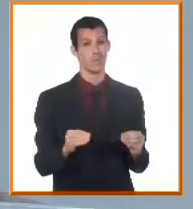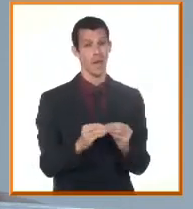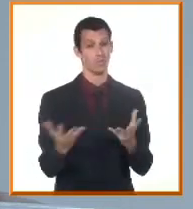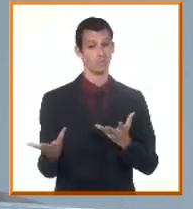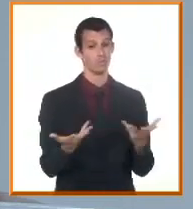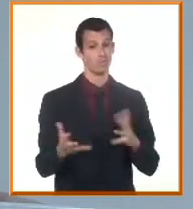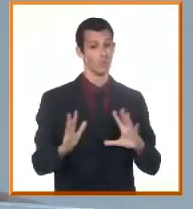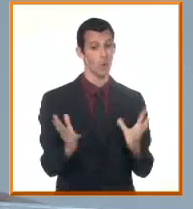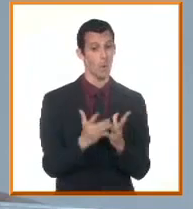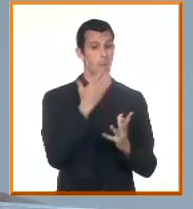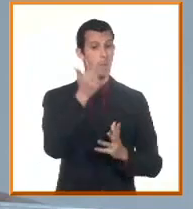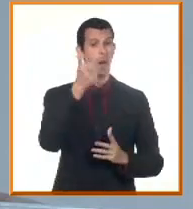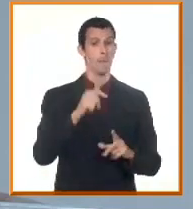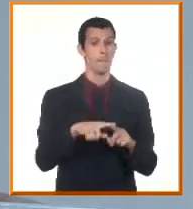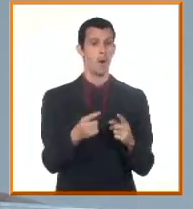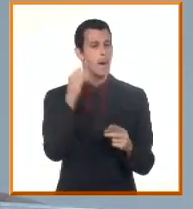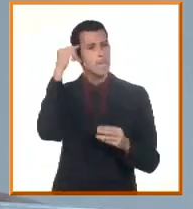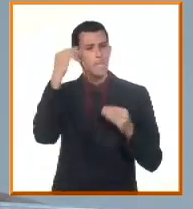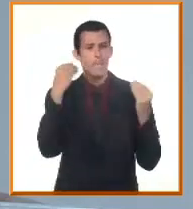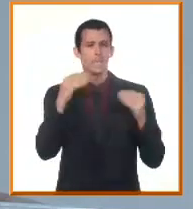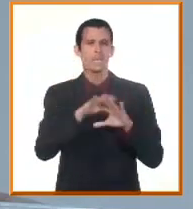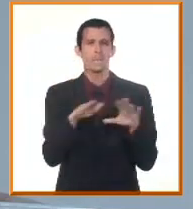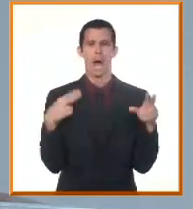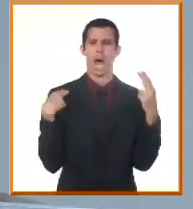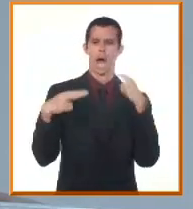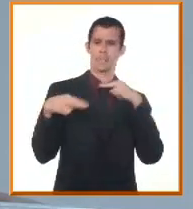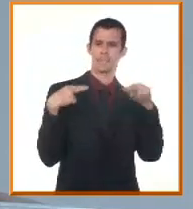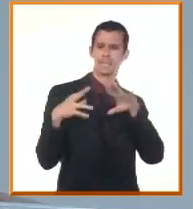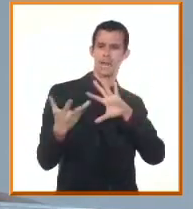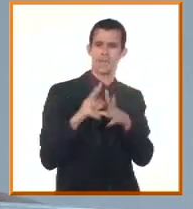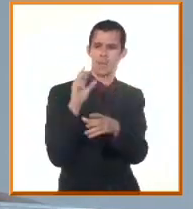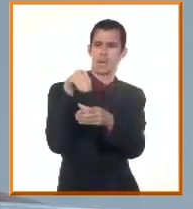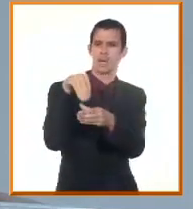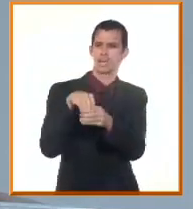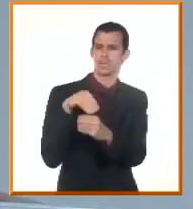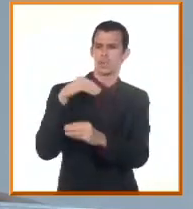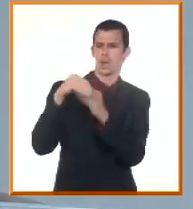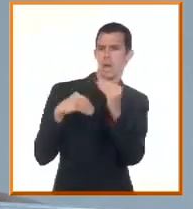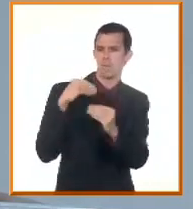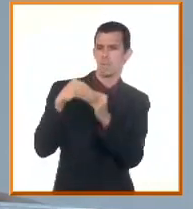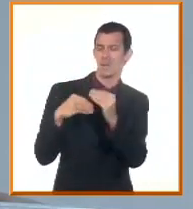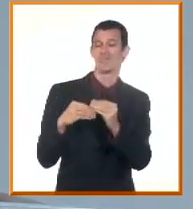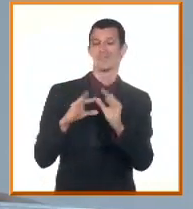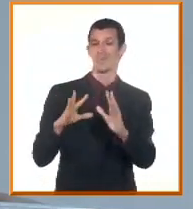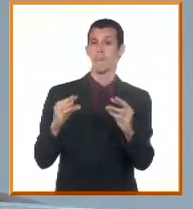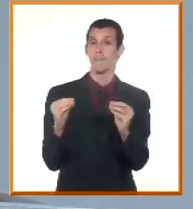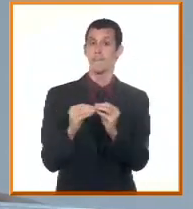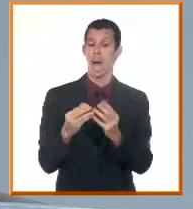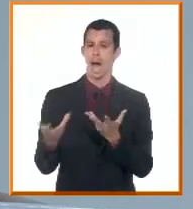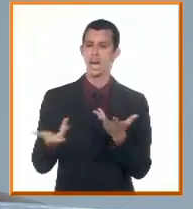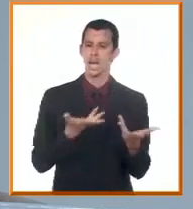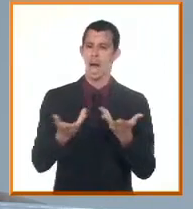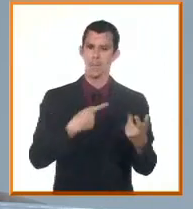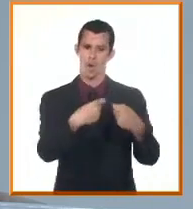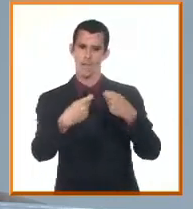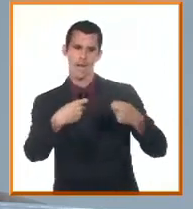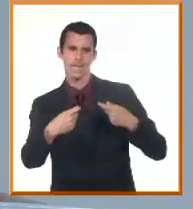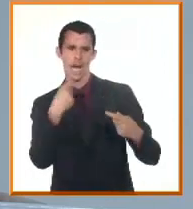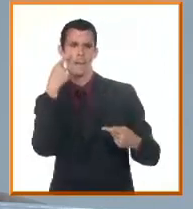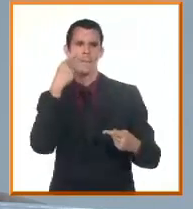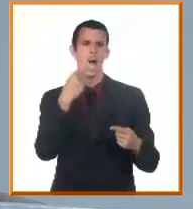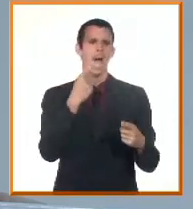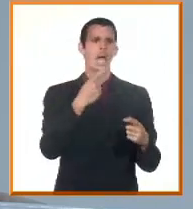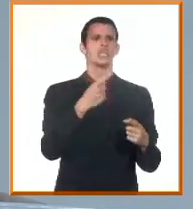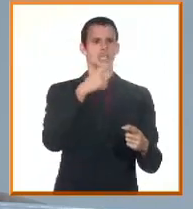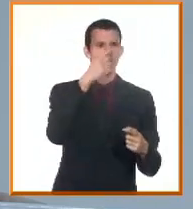y más financiera. Y eso implica unos diseños bien diferentes a los que de alguna manera tenemos hoy, que hemos ido probando en